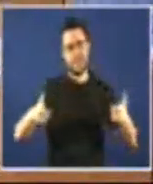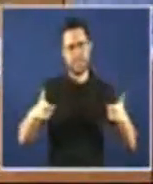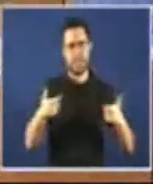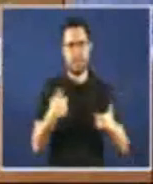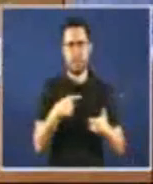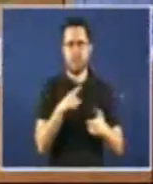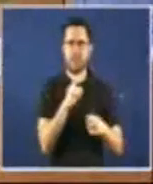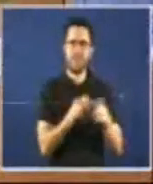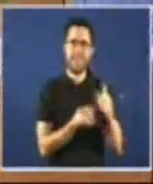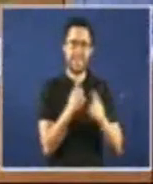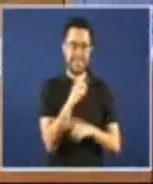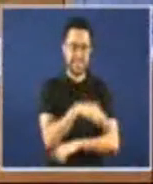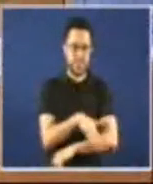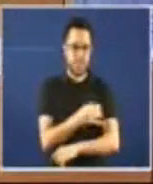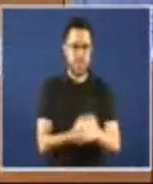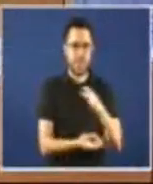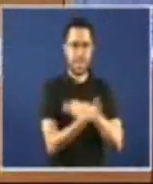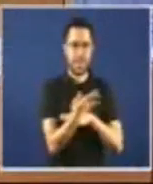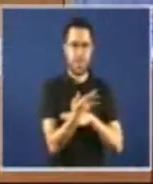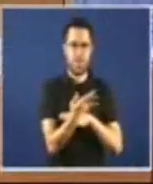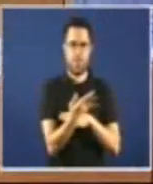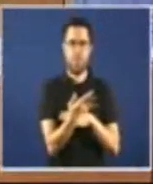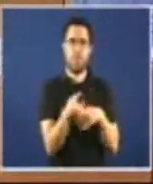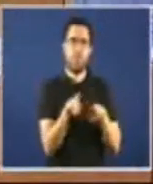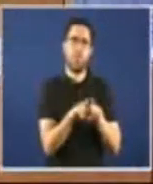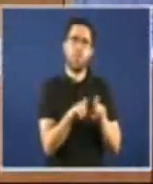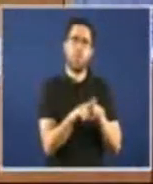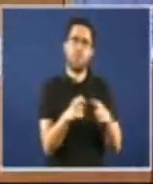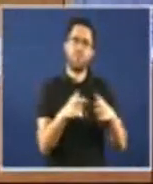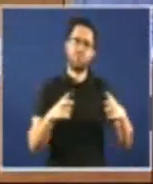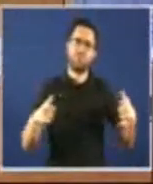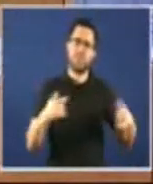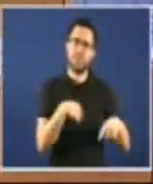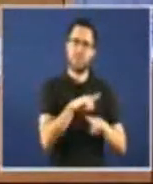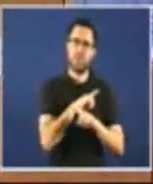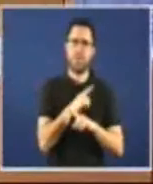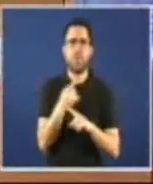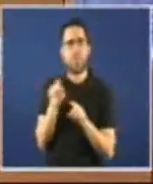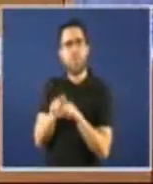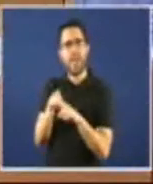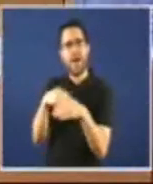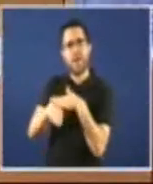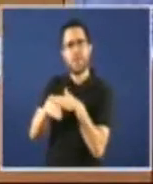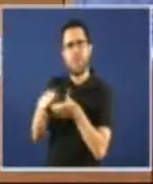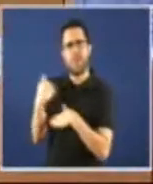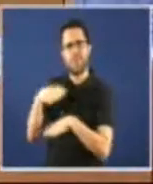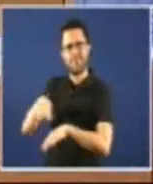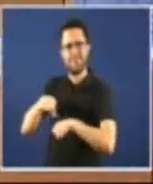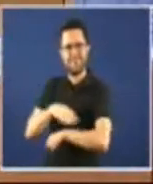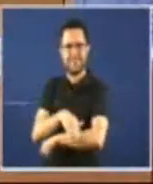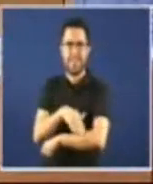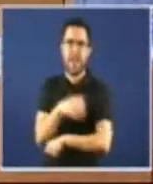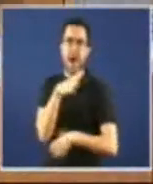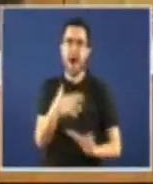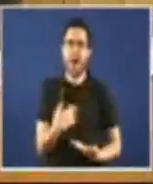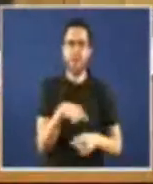como existia acumulado, cando exetou. Em tasas de paro, era 12, oi pico, o començo. Agora chega ao 22